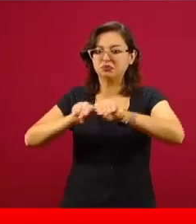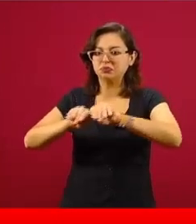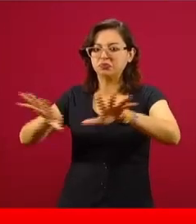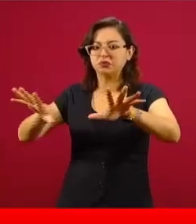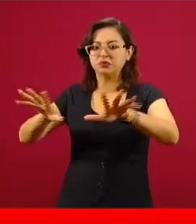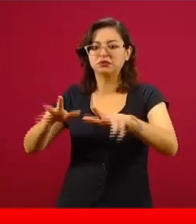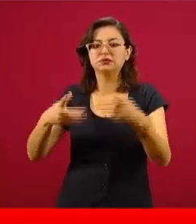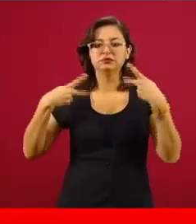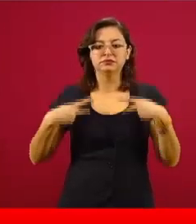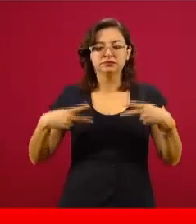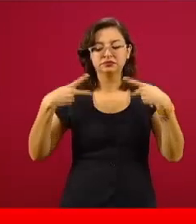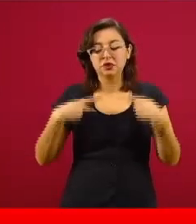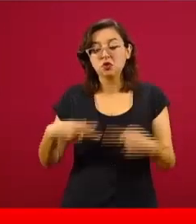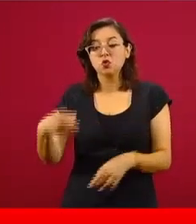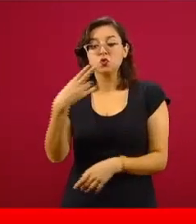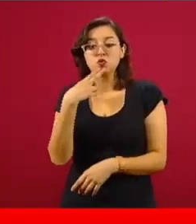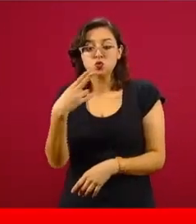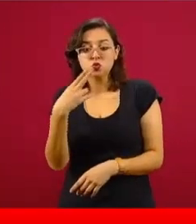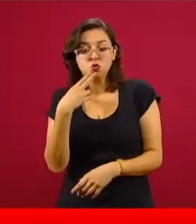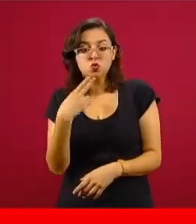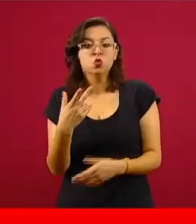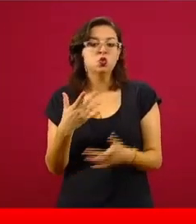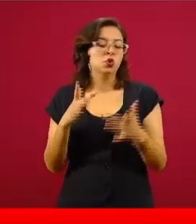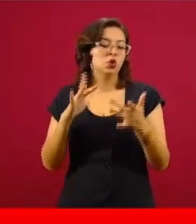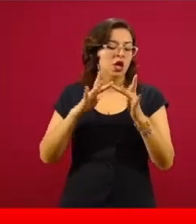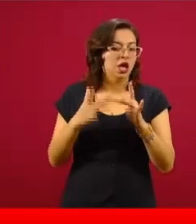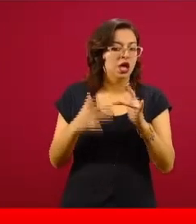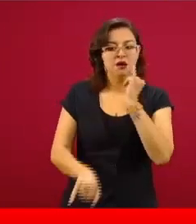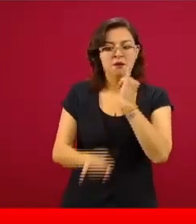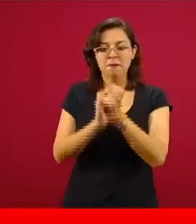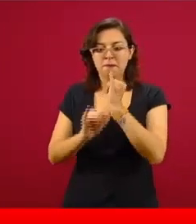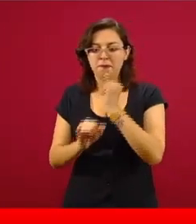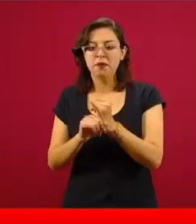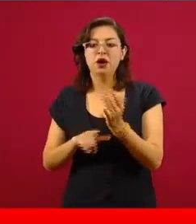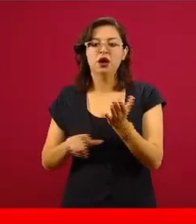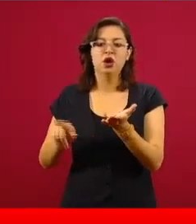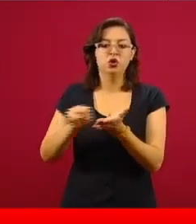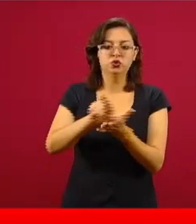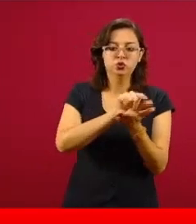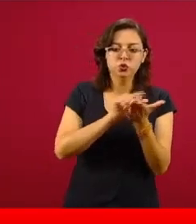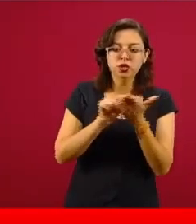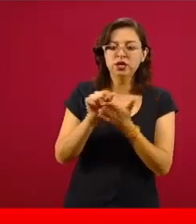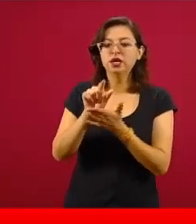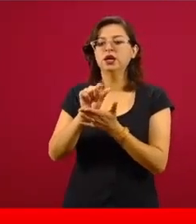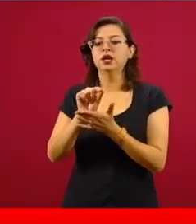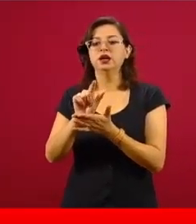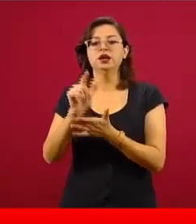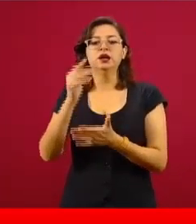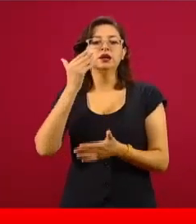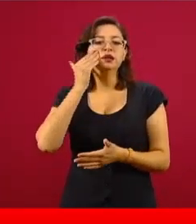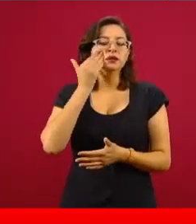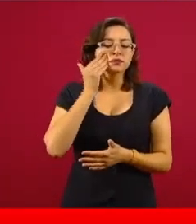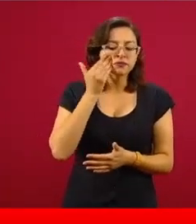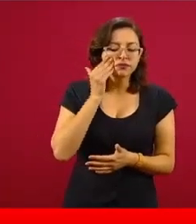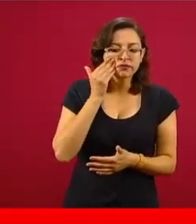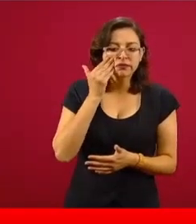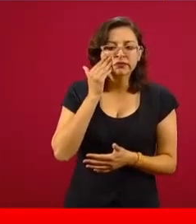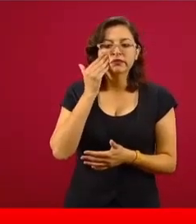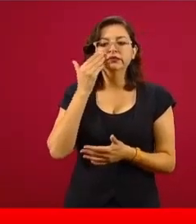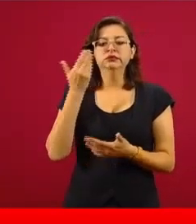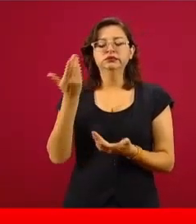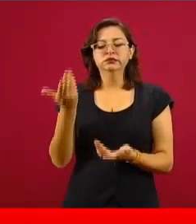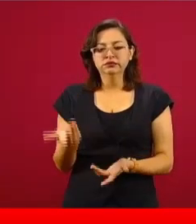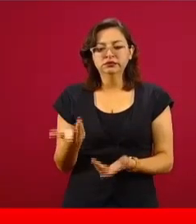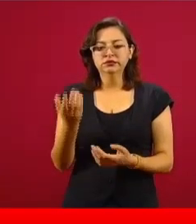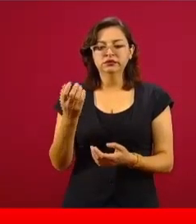nosotros, de redes sociales, a través de Twitter, a través de Facebook, de las empresas de Facebook, como